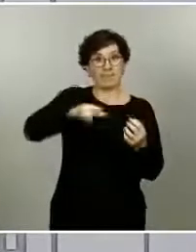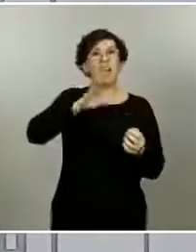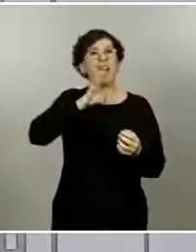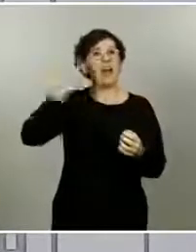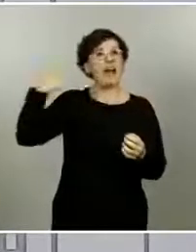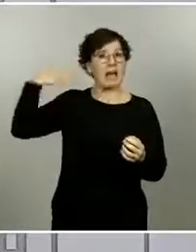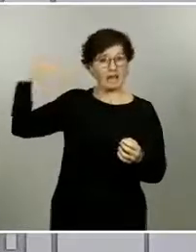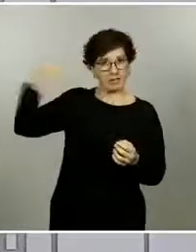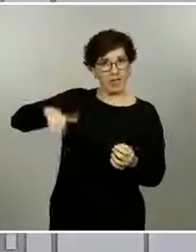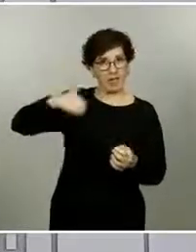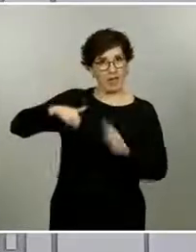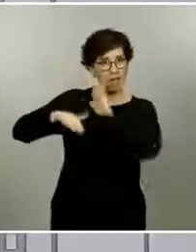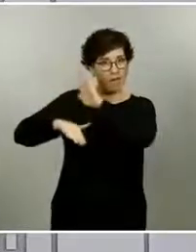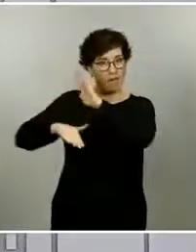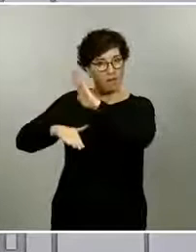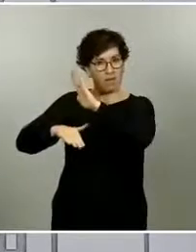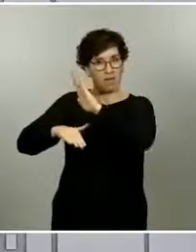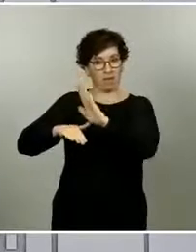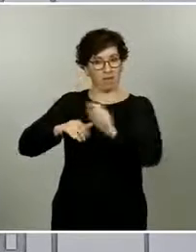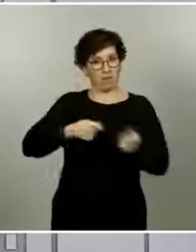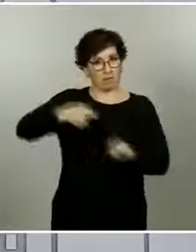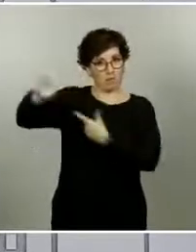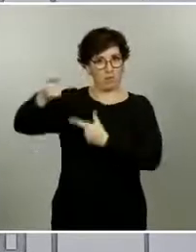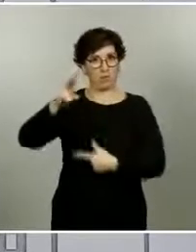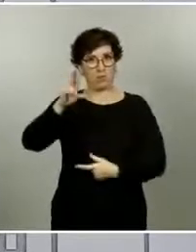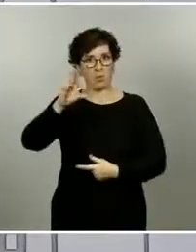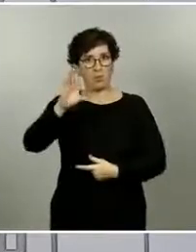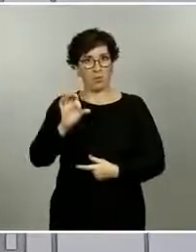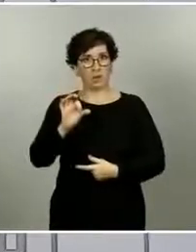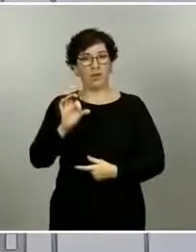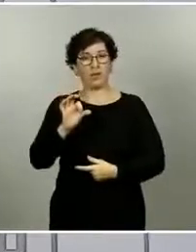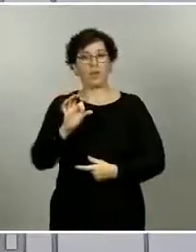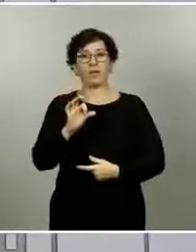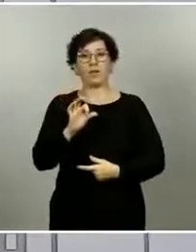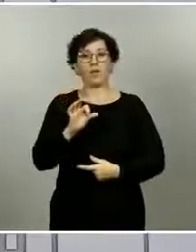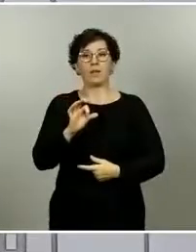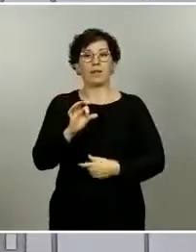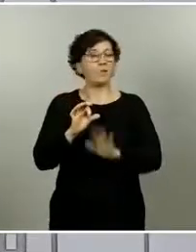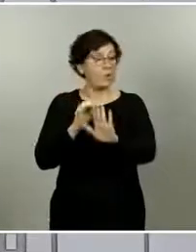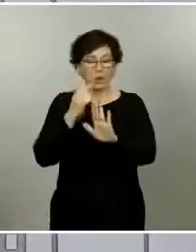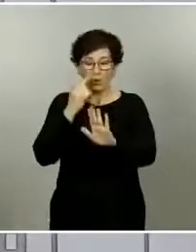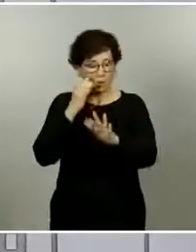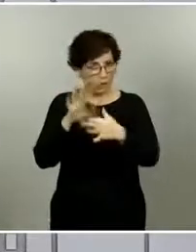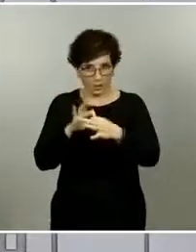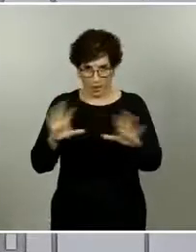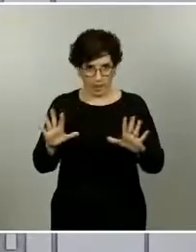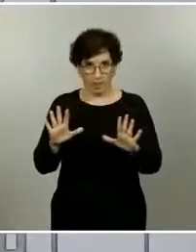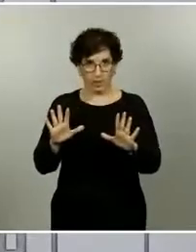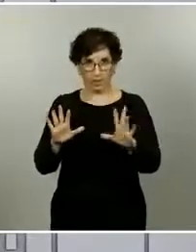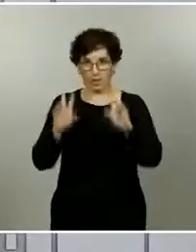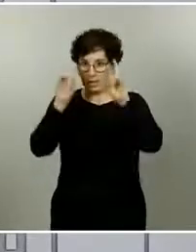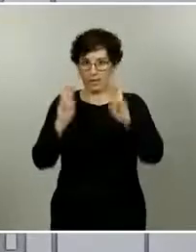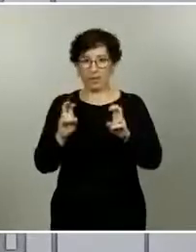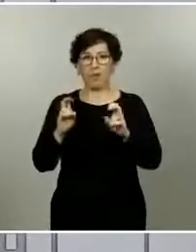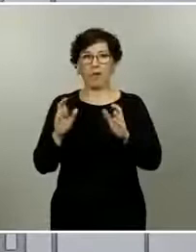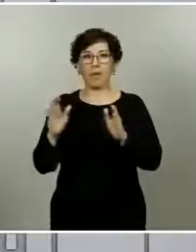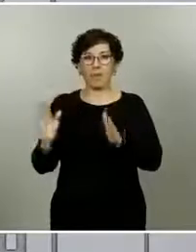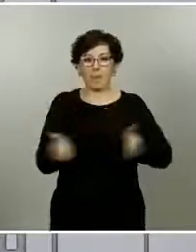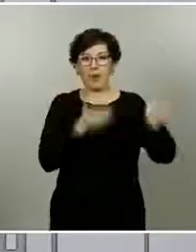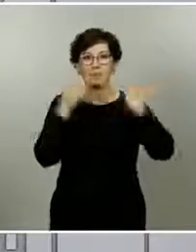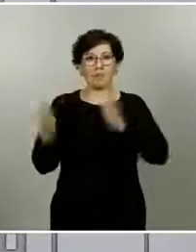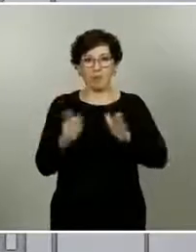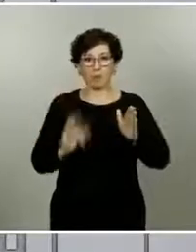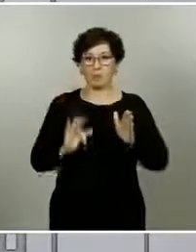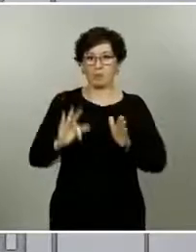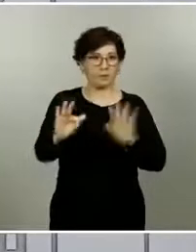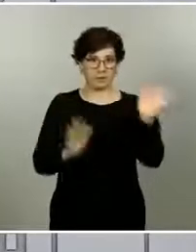son las personas que estaban ingresadas desde hacía ya días en la UCI. Por lo tanto, todo esto no tiene nada que ver ahora mismo con el cambio